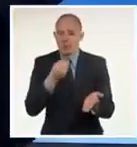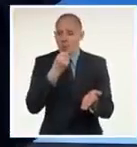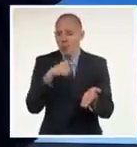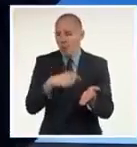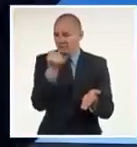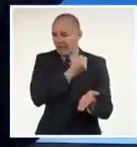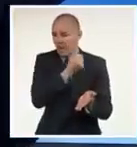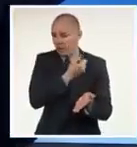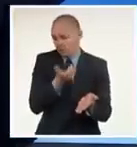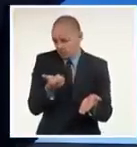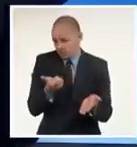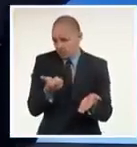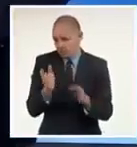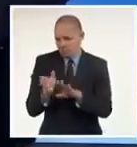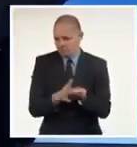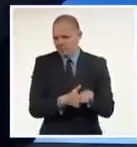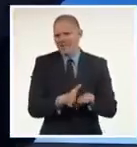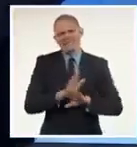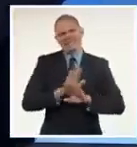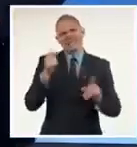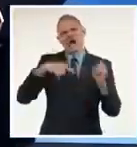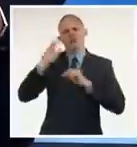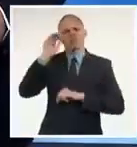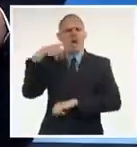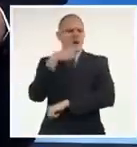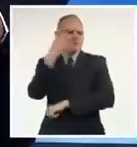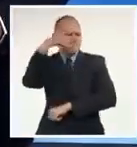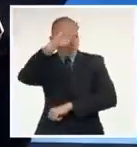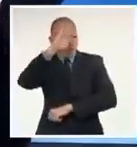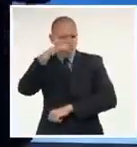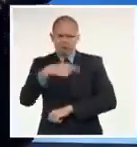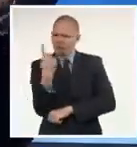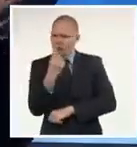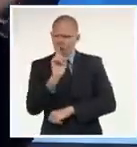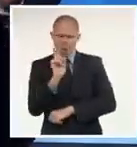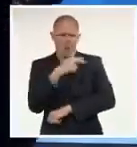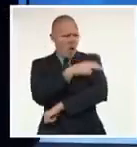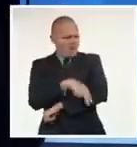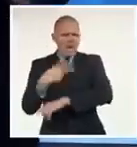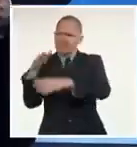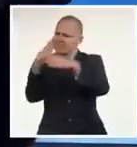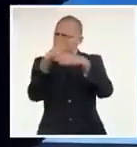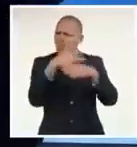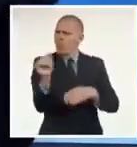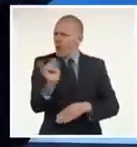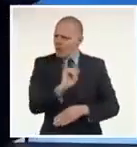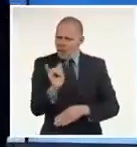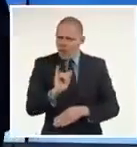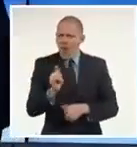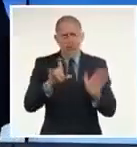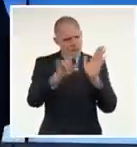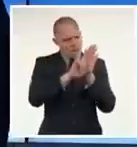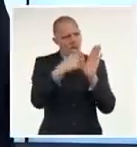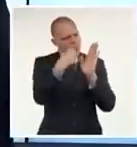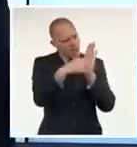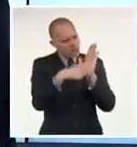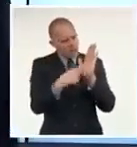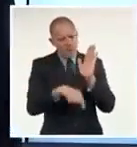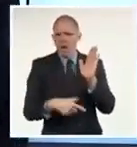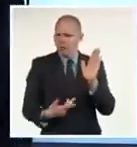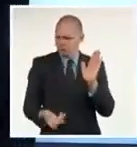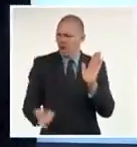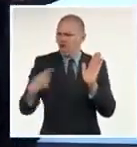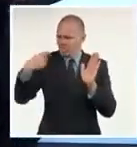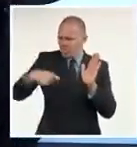internacionales y disposiciones jurídicas en numerosos países que establecen un proceder similar. Los actos jurídicos realizados en